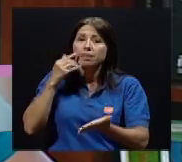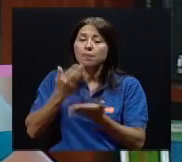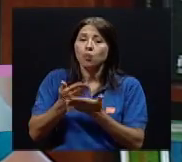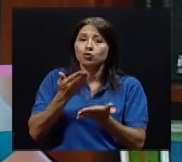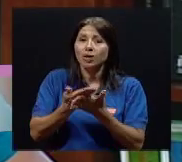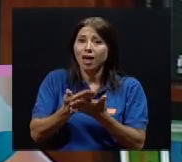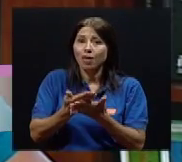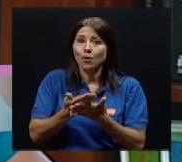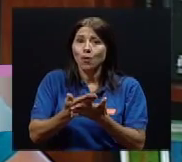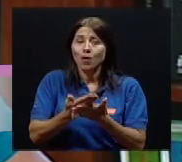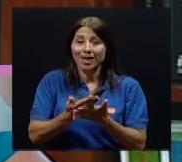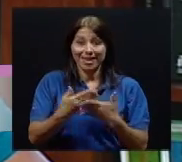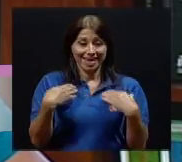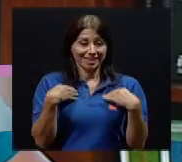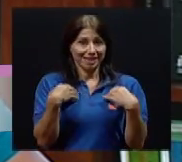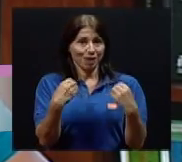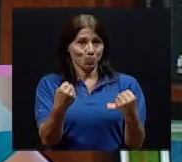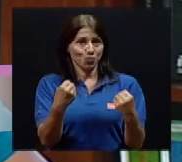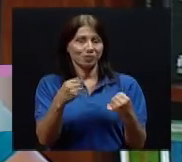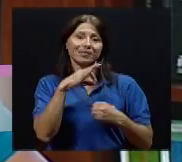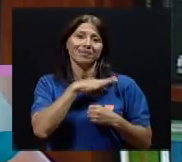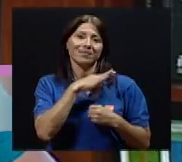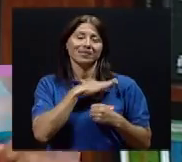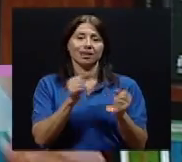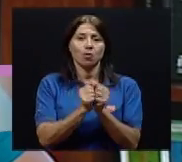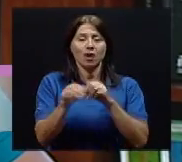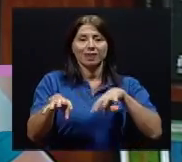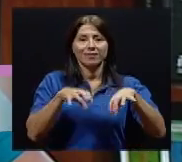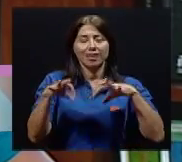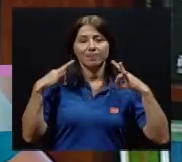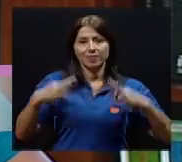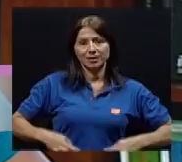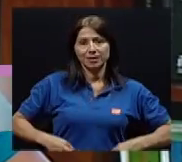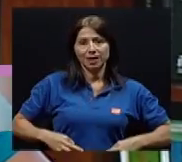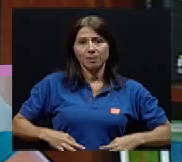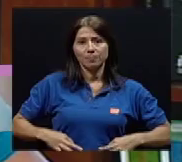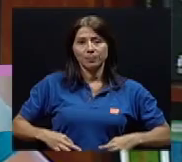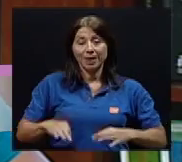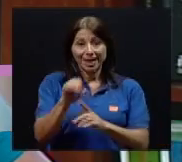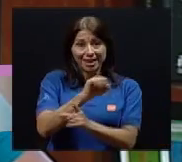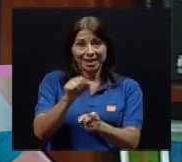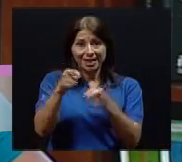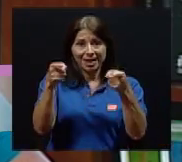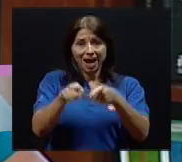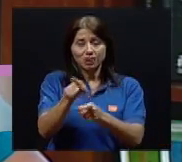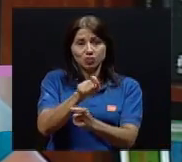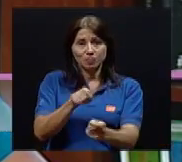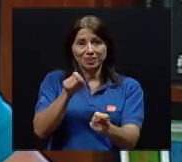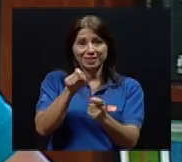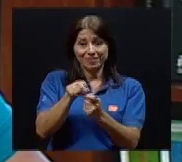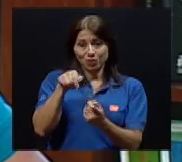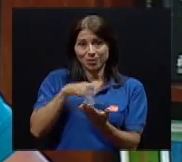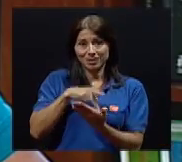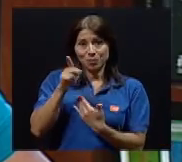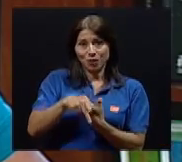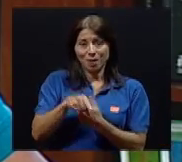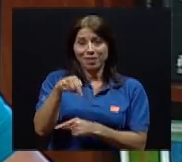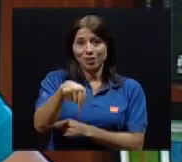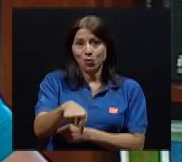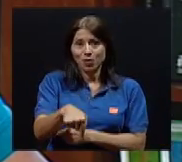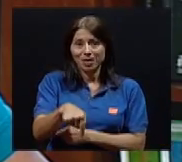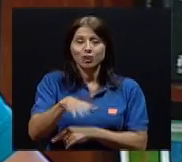sobre la salud a la hora de realizar actividad física y en el caso específico de este programa de hoy, que es sobre